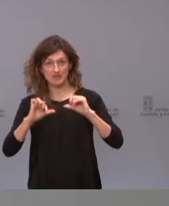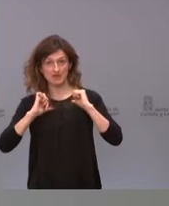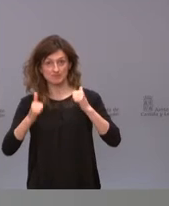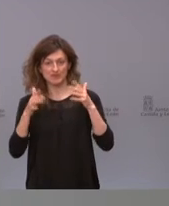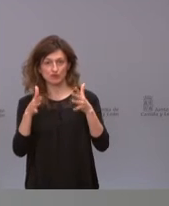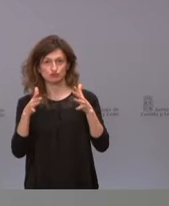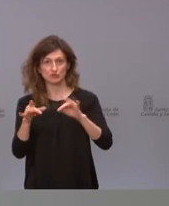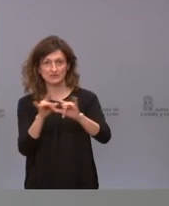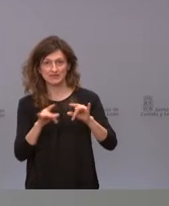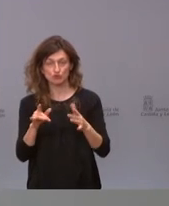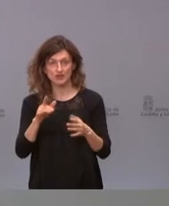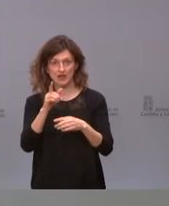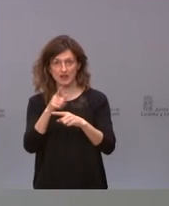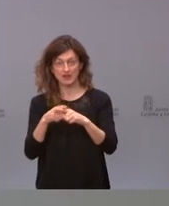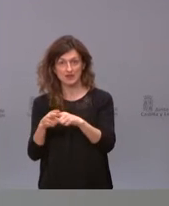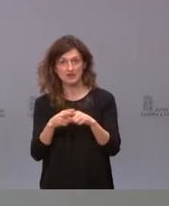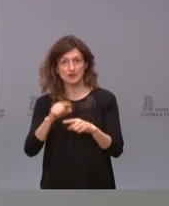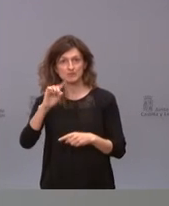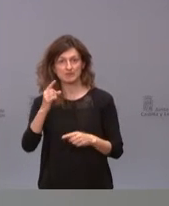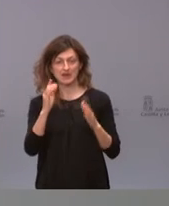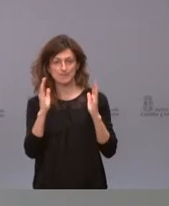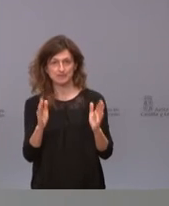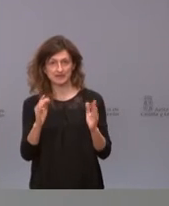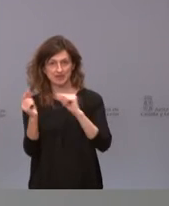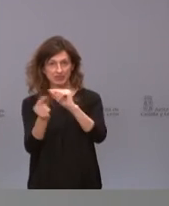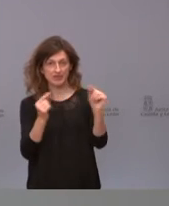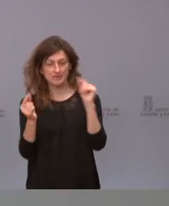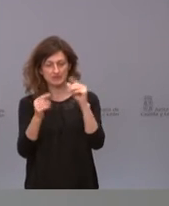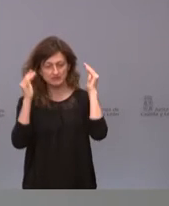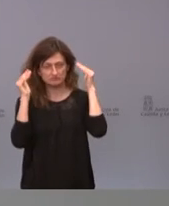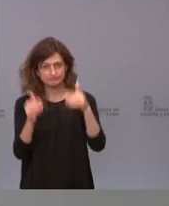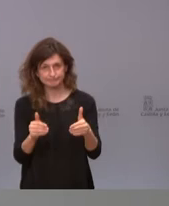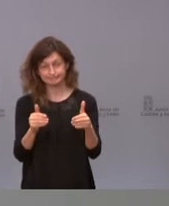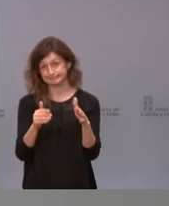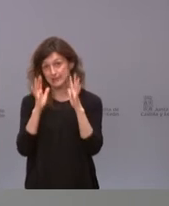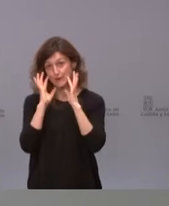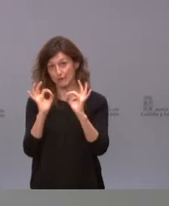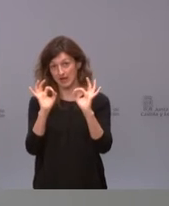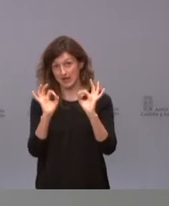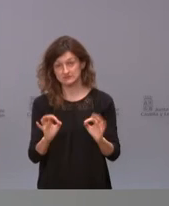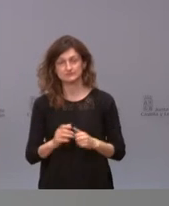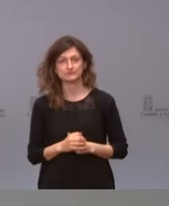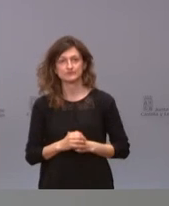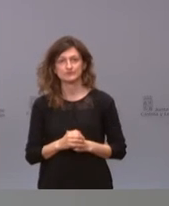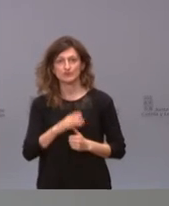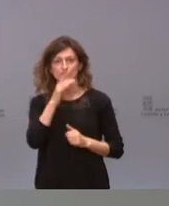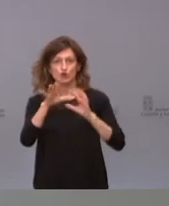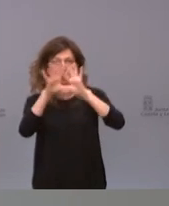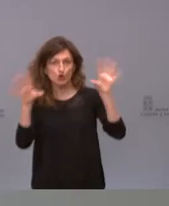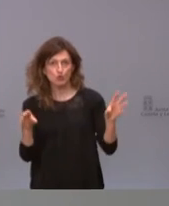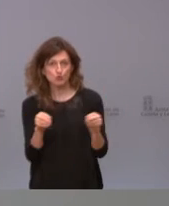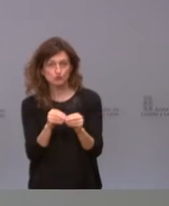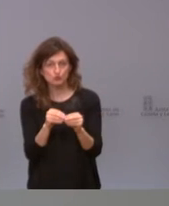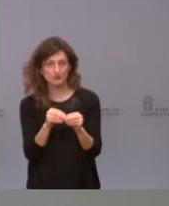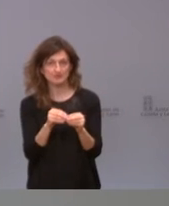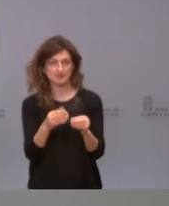Interterritorial en el que la primera parte del debate se centró evidentemente como no podría ser de otra manera en las conclusiones de